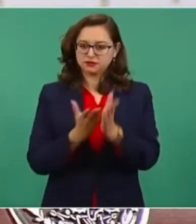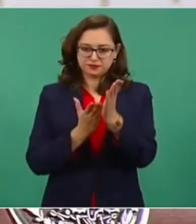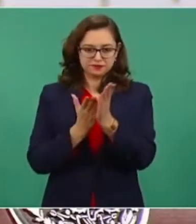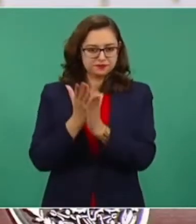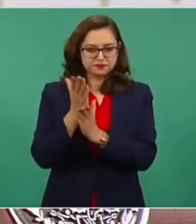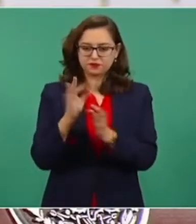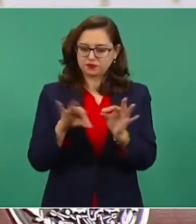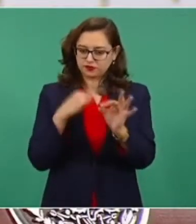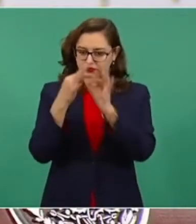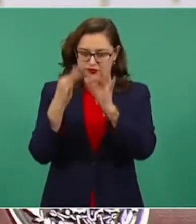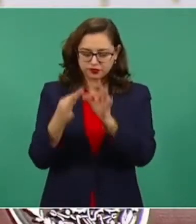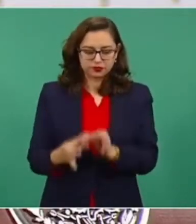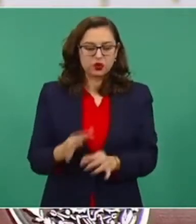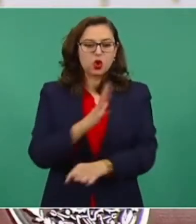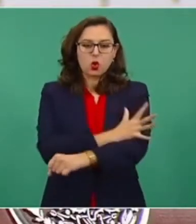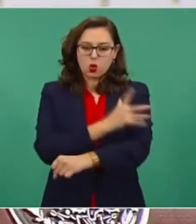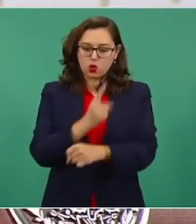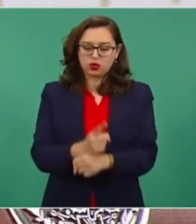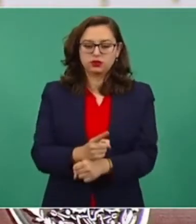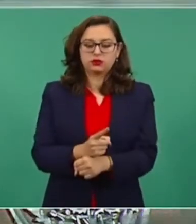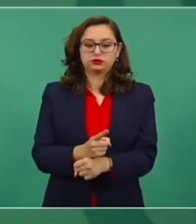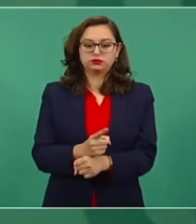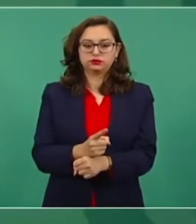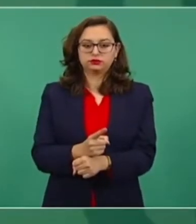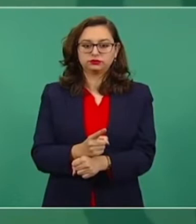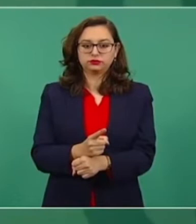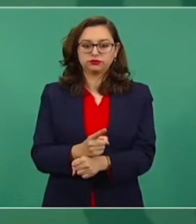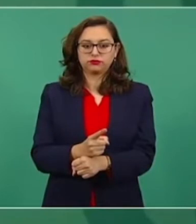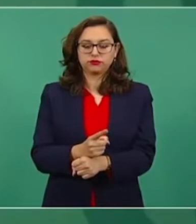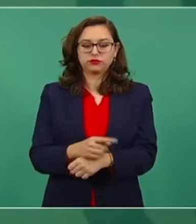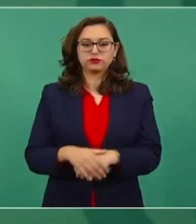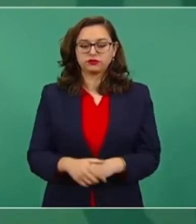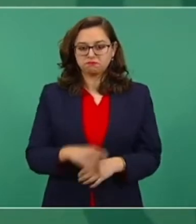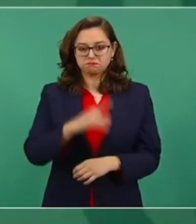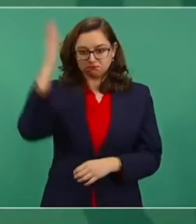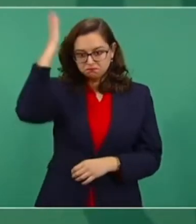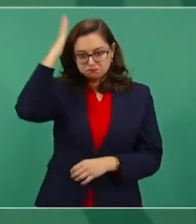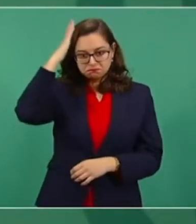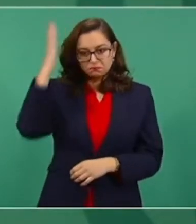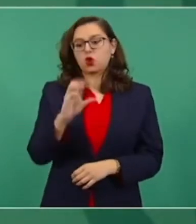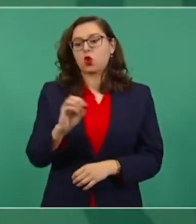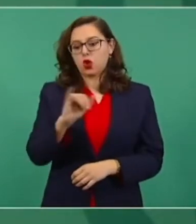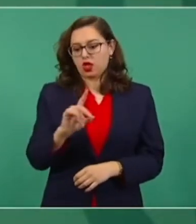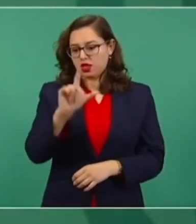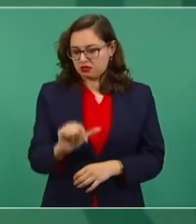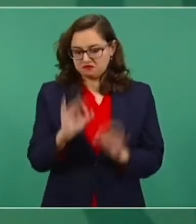honesto. El almirante Nojeda Durán,